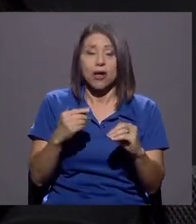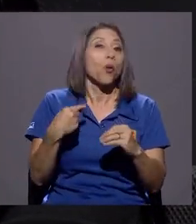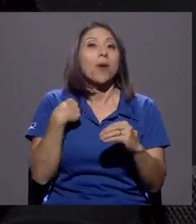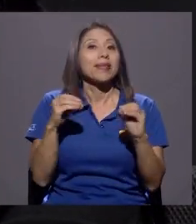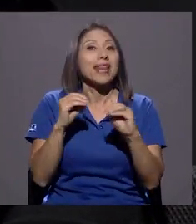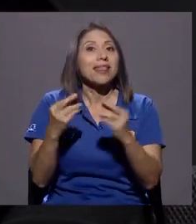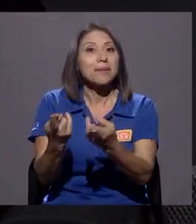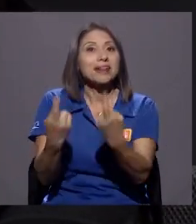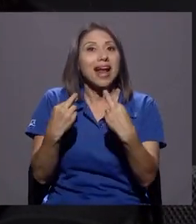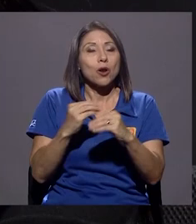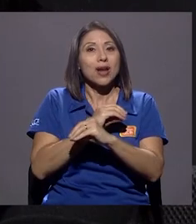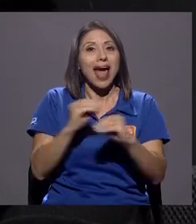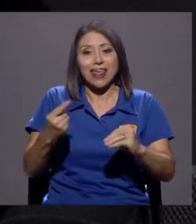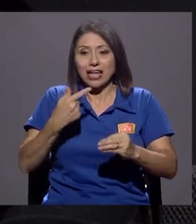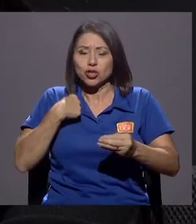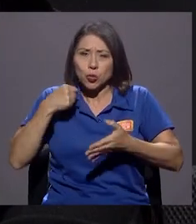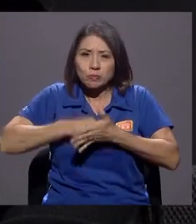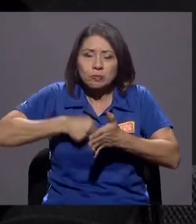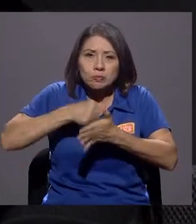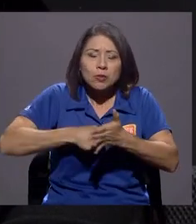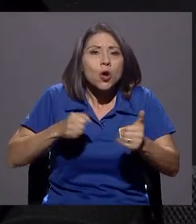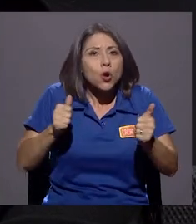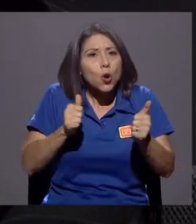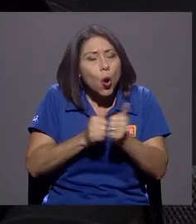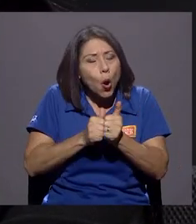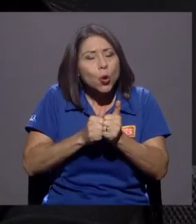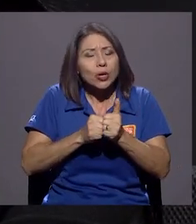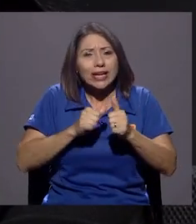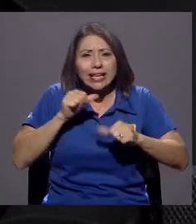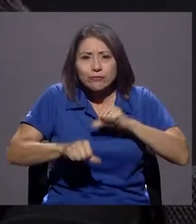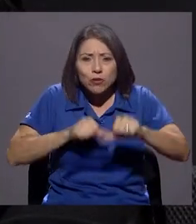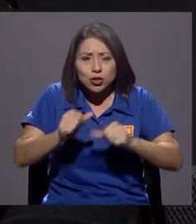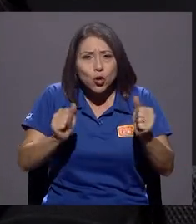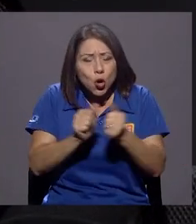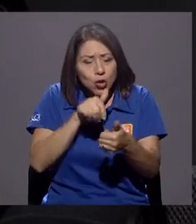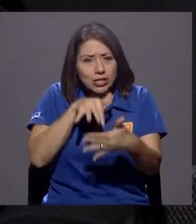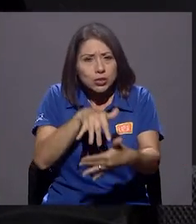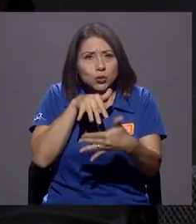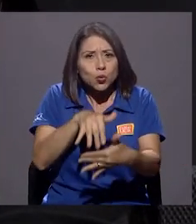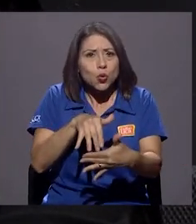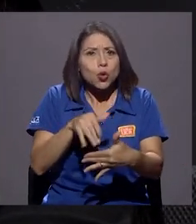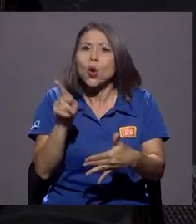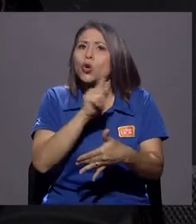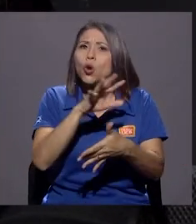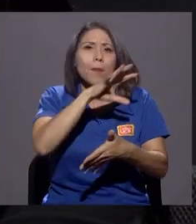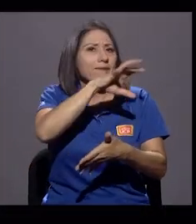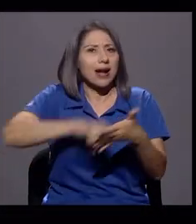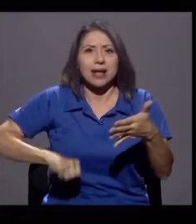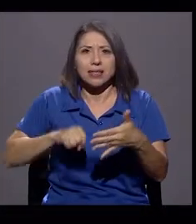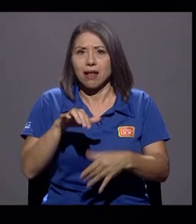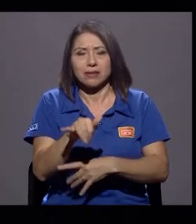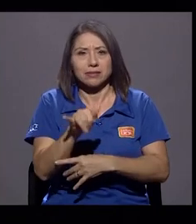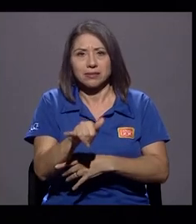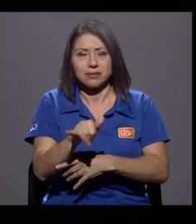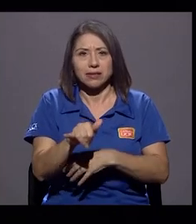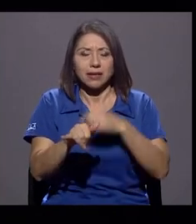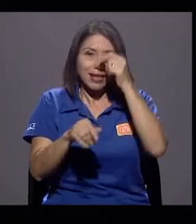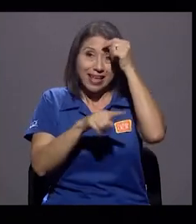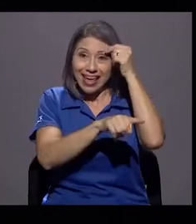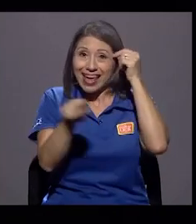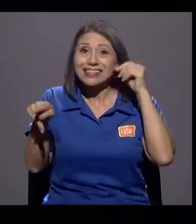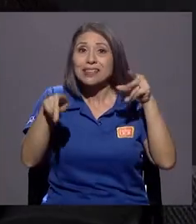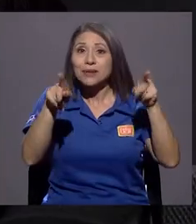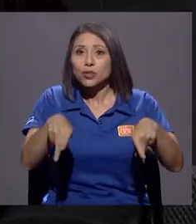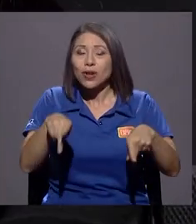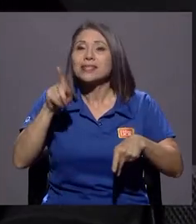y yo me lo gané con desvelo, con esfuerzo y con estudio, nadie me lo va a quitar así porque sí. Y en el caso de estas personas